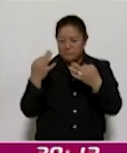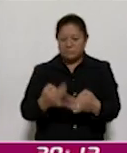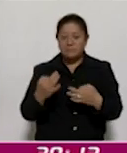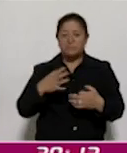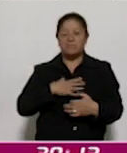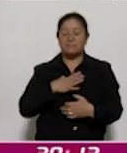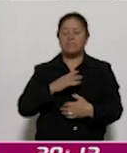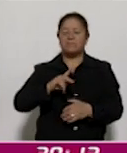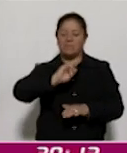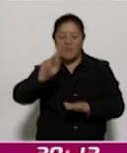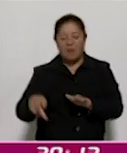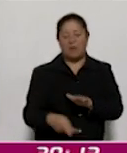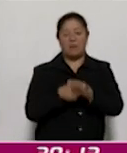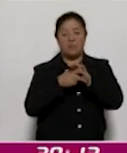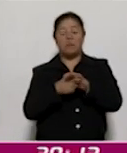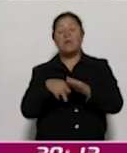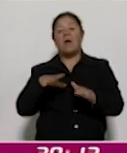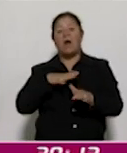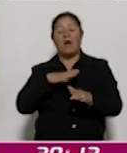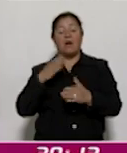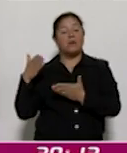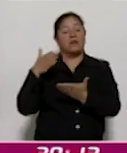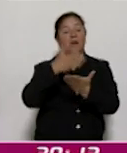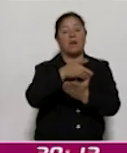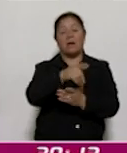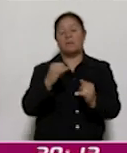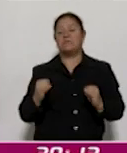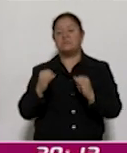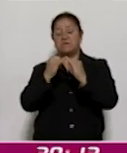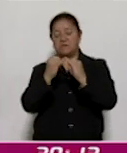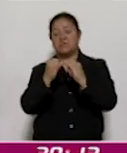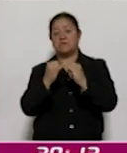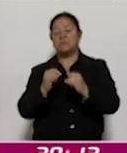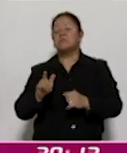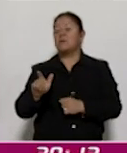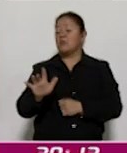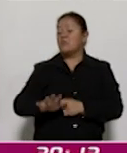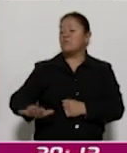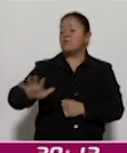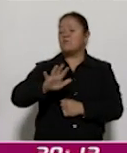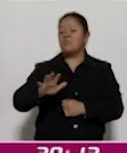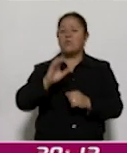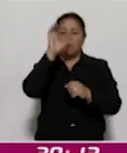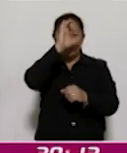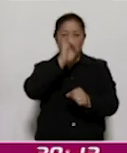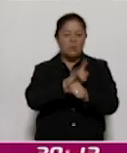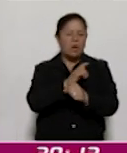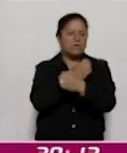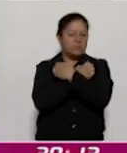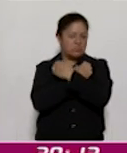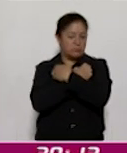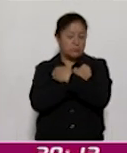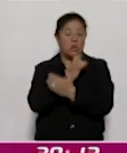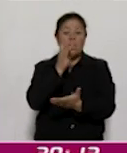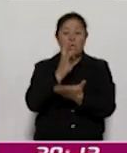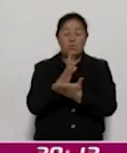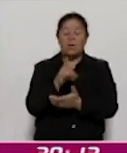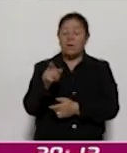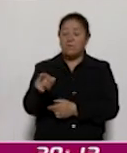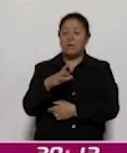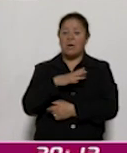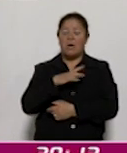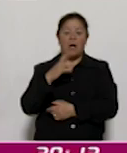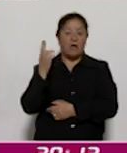nuestro archivo que llegaron a instituciones, tanto públicas, culturales, educativas, no solo a las emisoras.